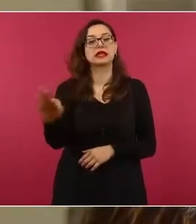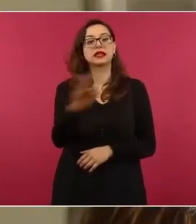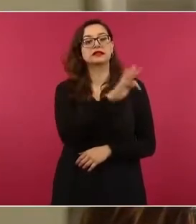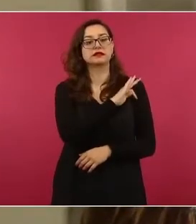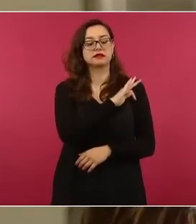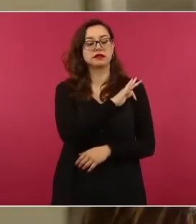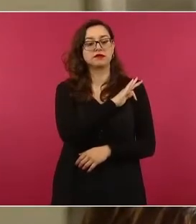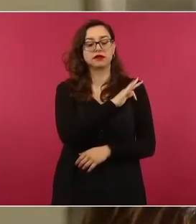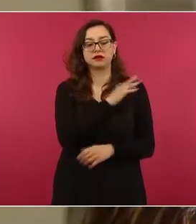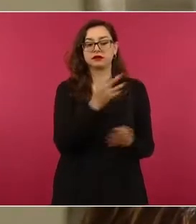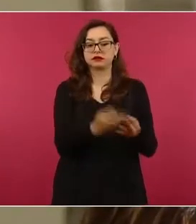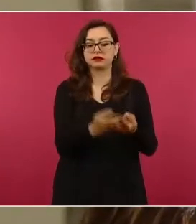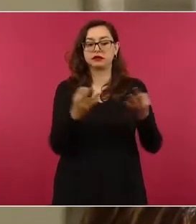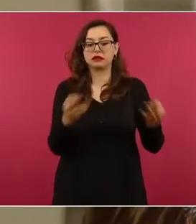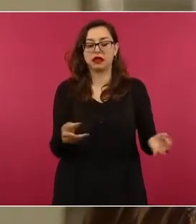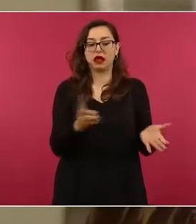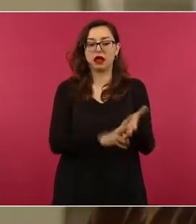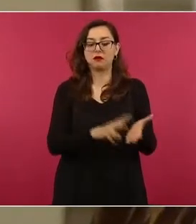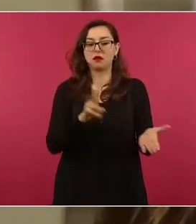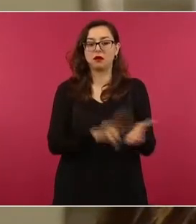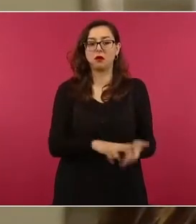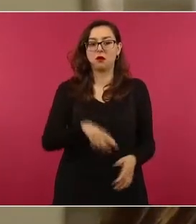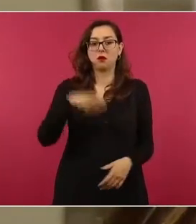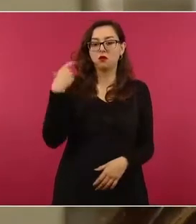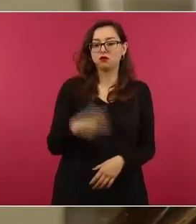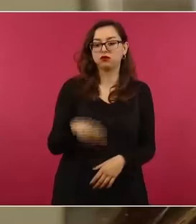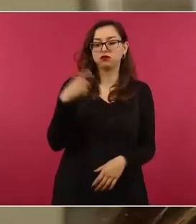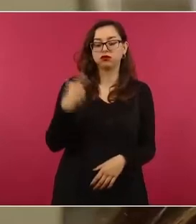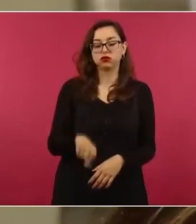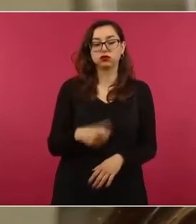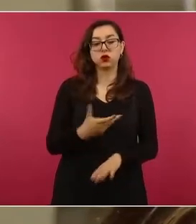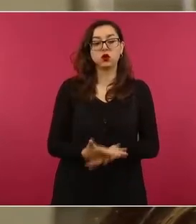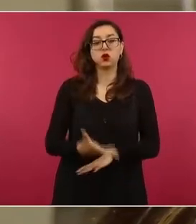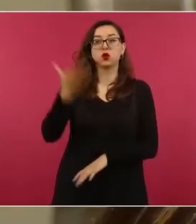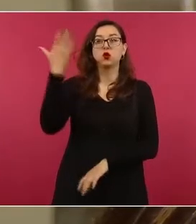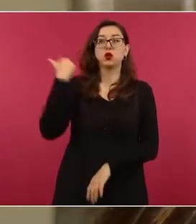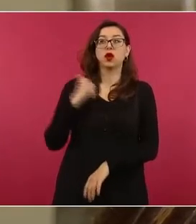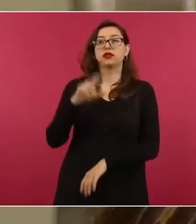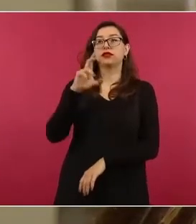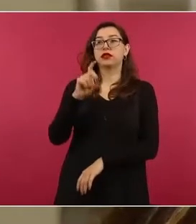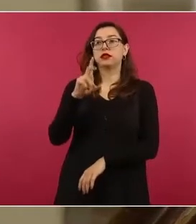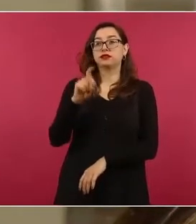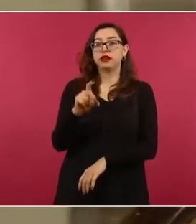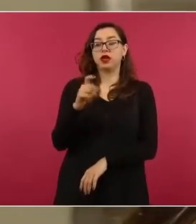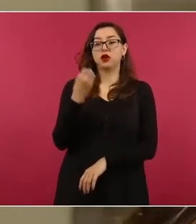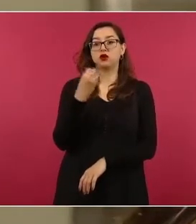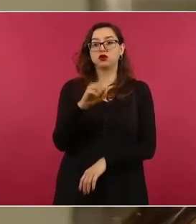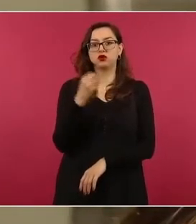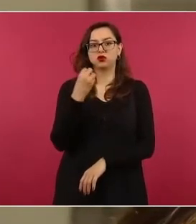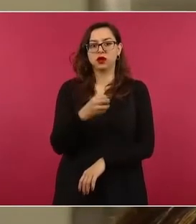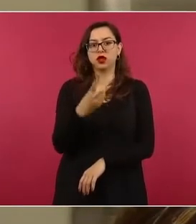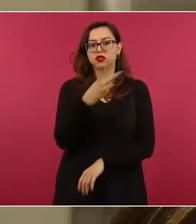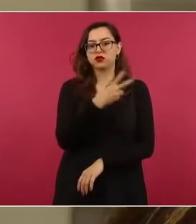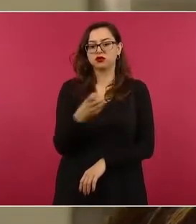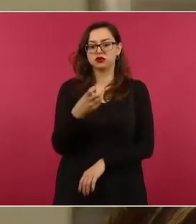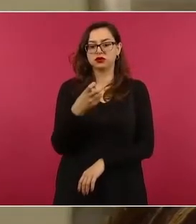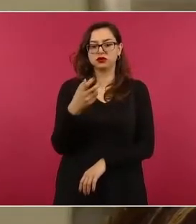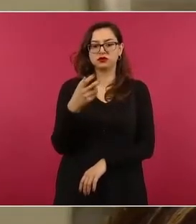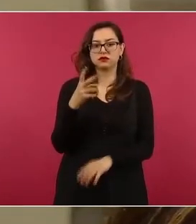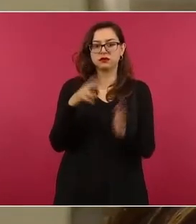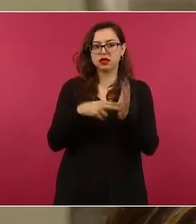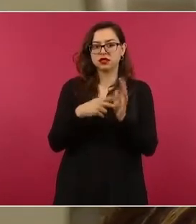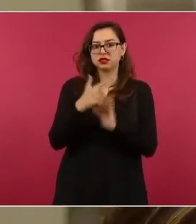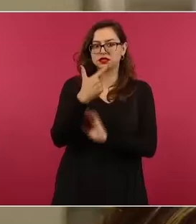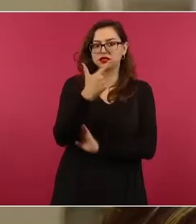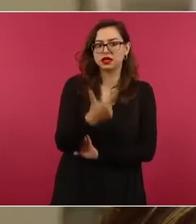acuerdo presidencial de 30 de octubre de 1907. Usted seguramente recordará perfectamente el tema de su desafuero y